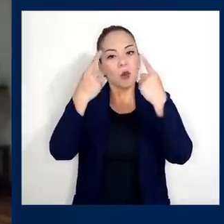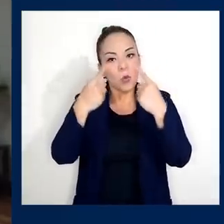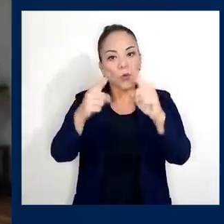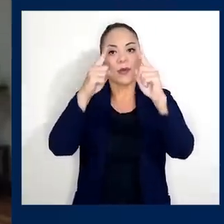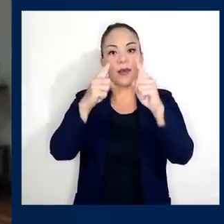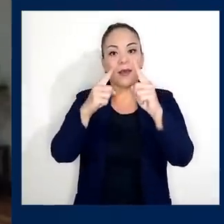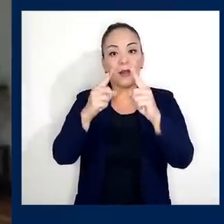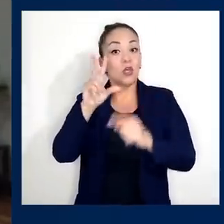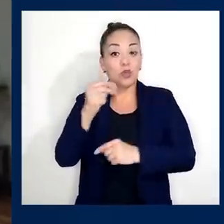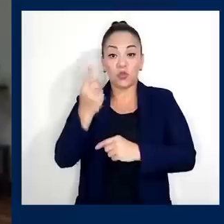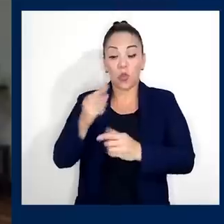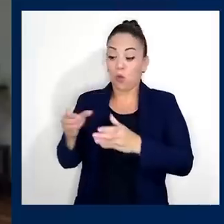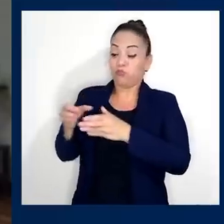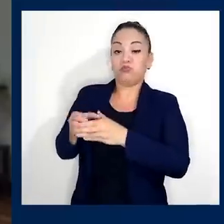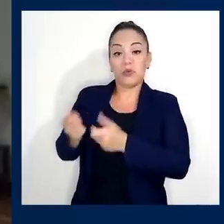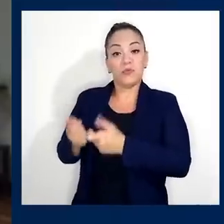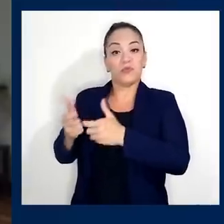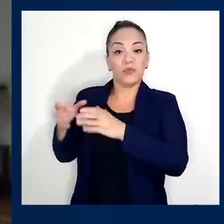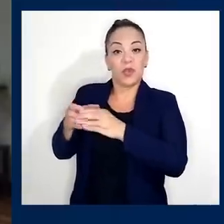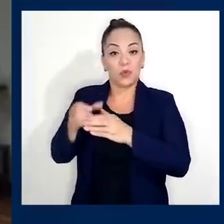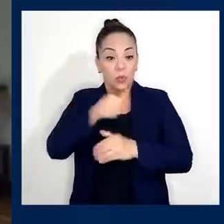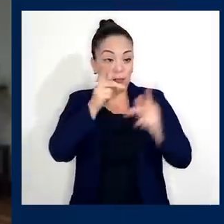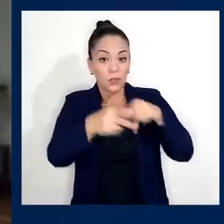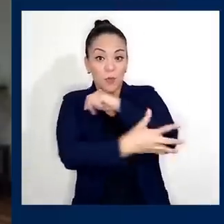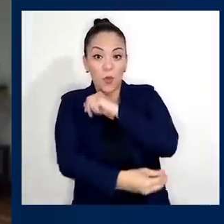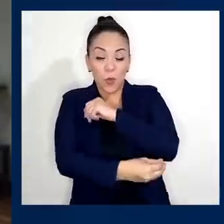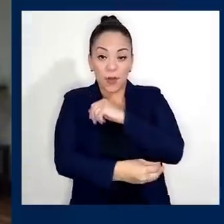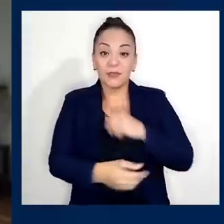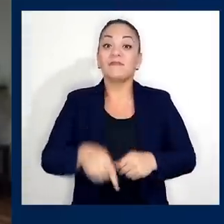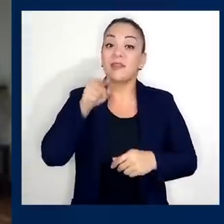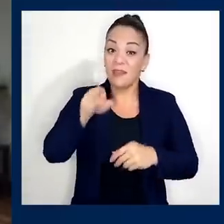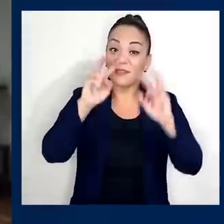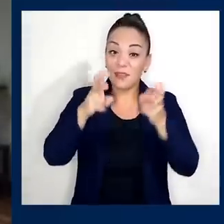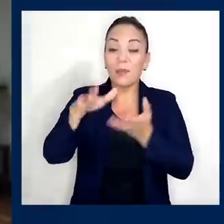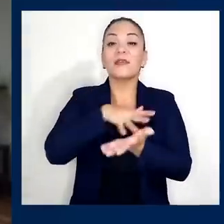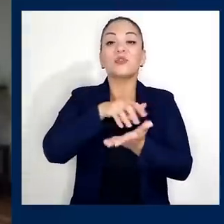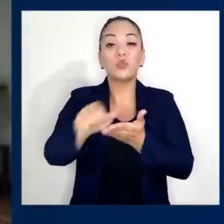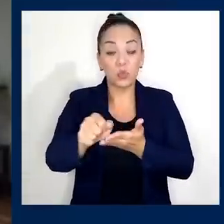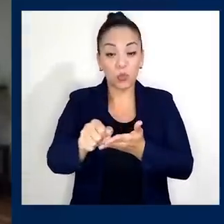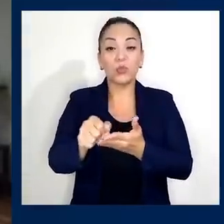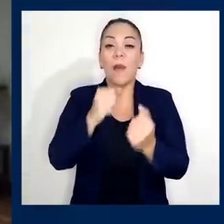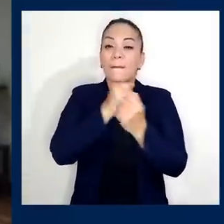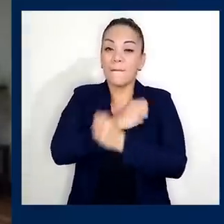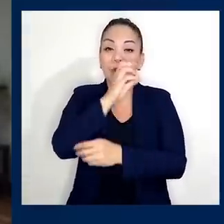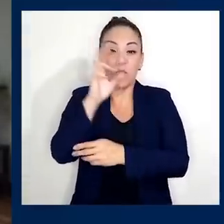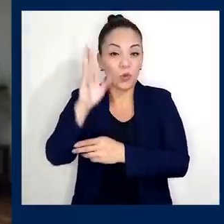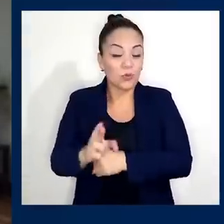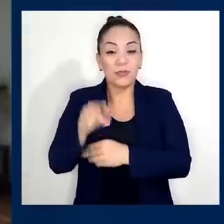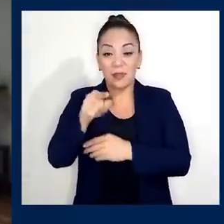de la riqueza que destruyó la equidad de nuestra amada Costa Rica en los últimos 40